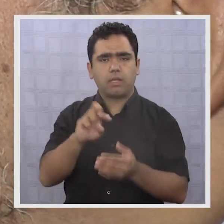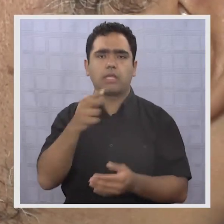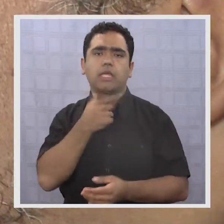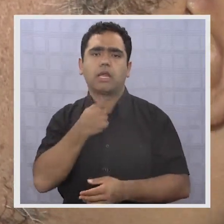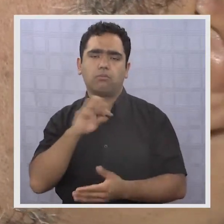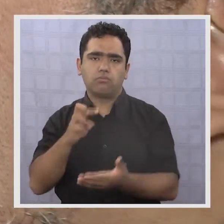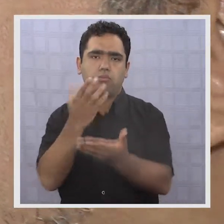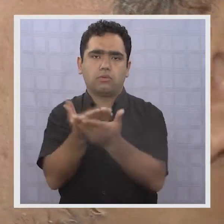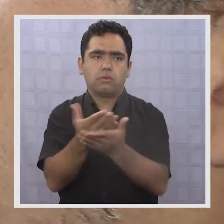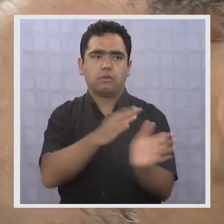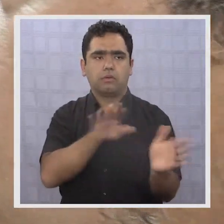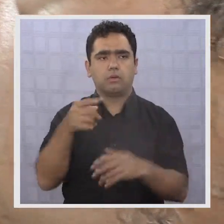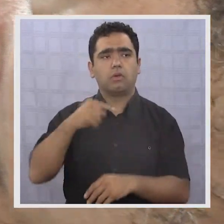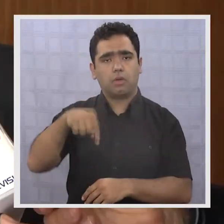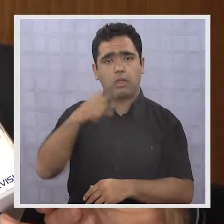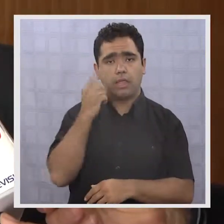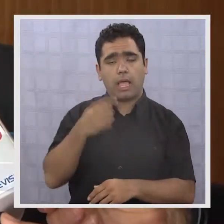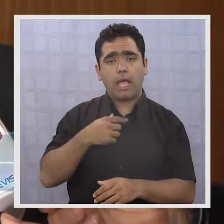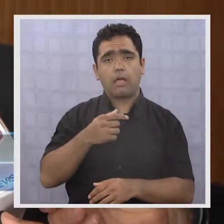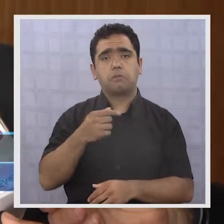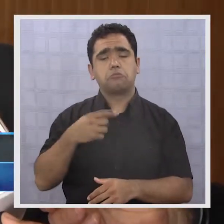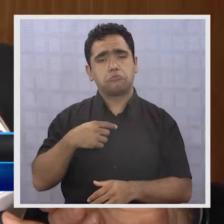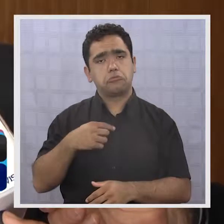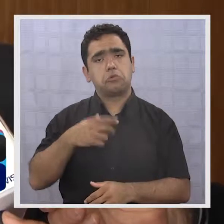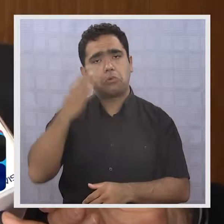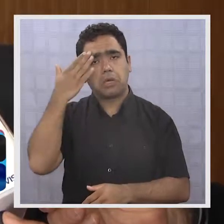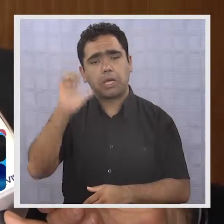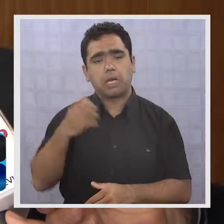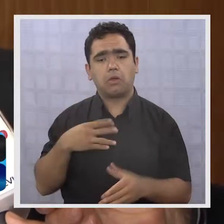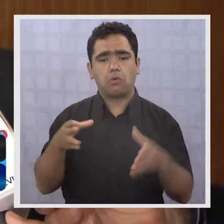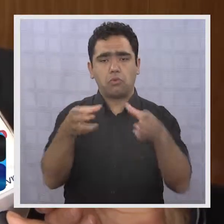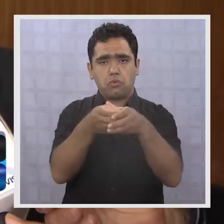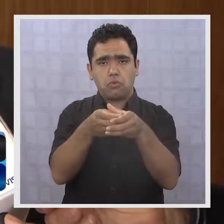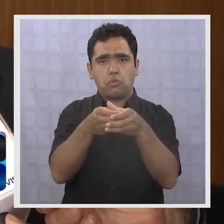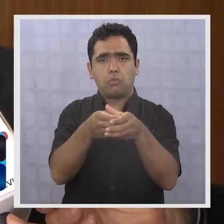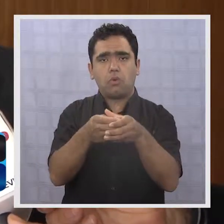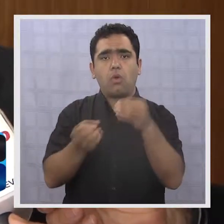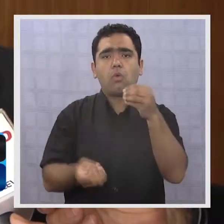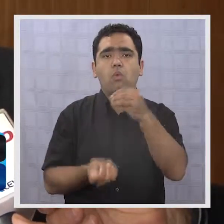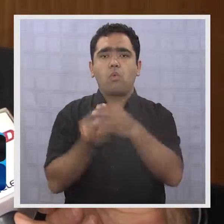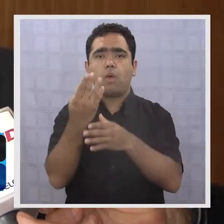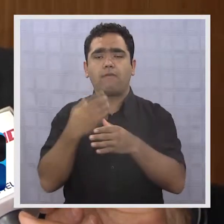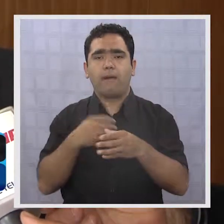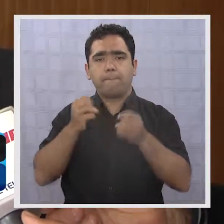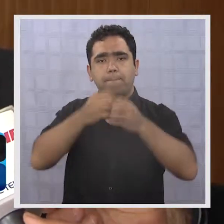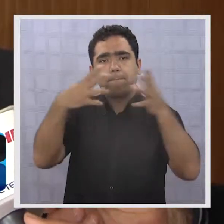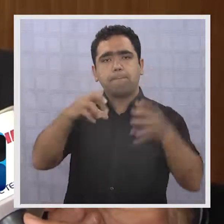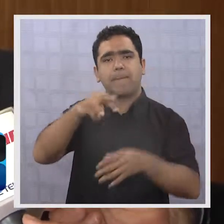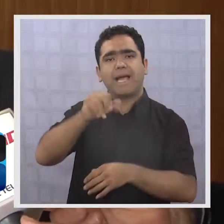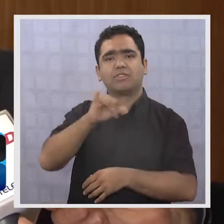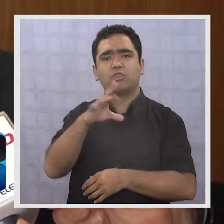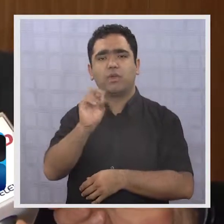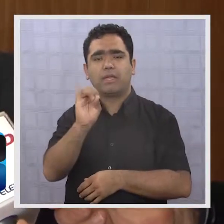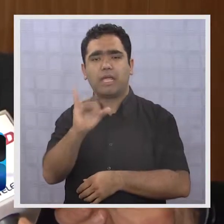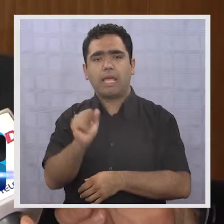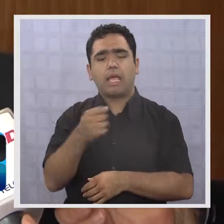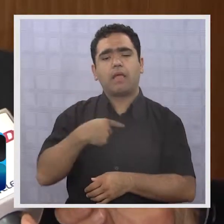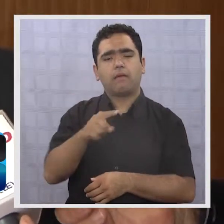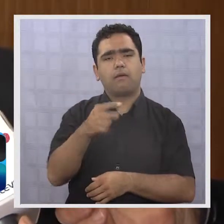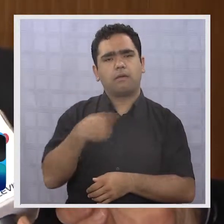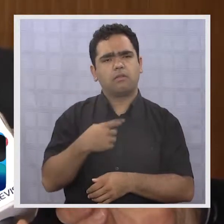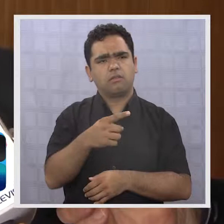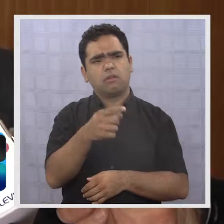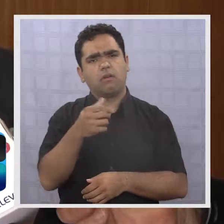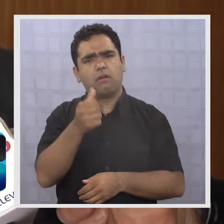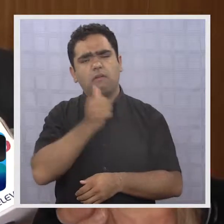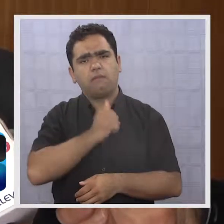Y hoy por hoy creo que los partidos políticos de la nueva mayoría han sido egoístas, han sido egoístas en no poder entregar el espacio